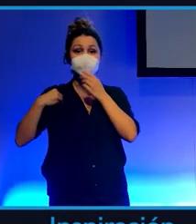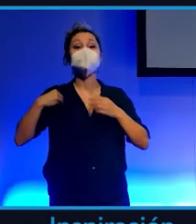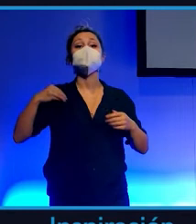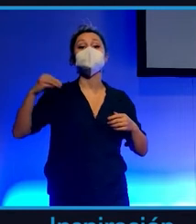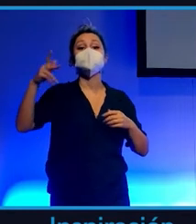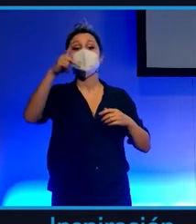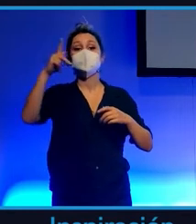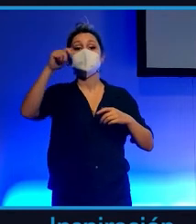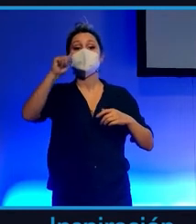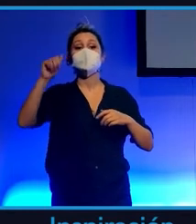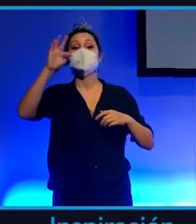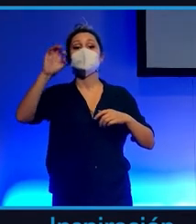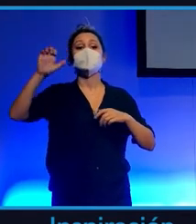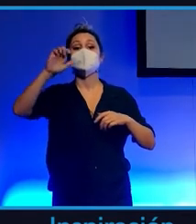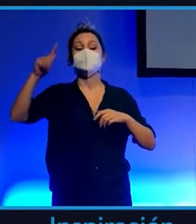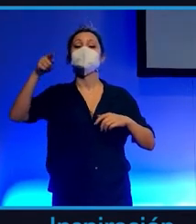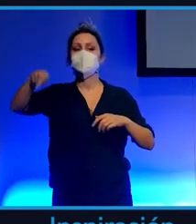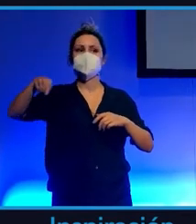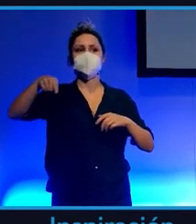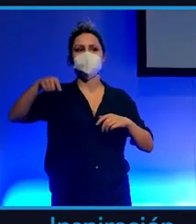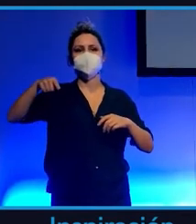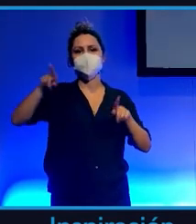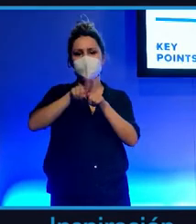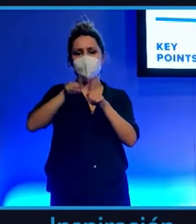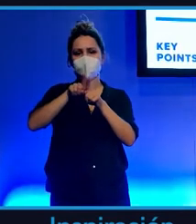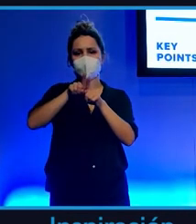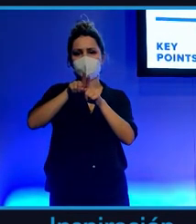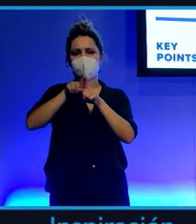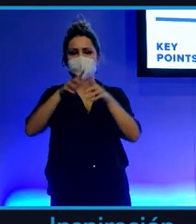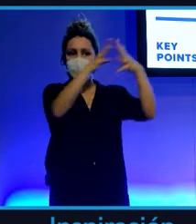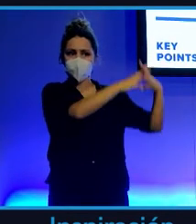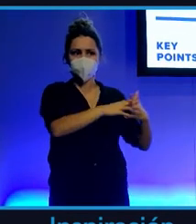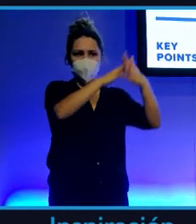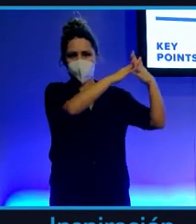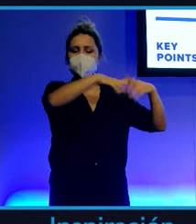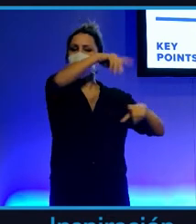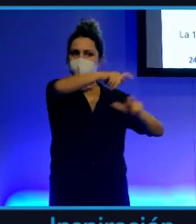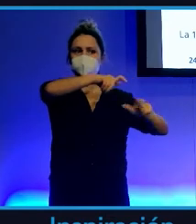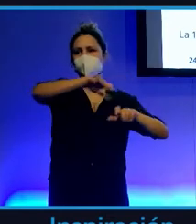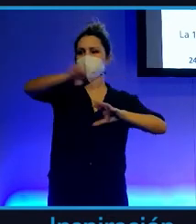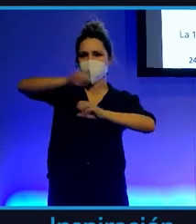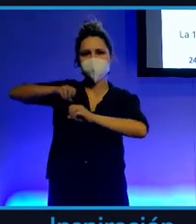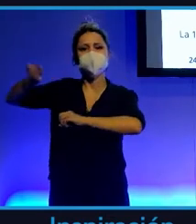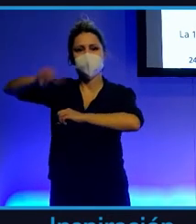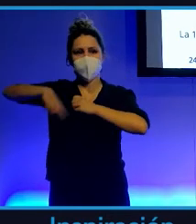mismo de las inversiones, la más famosa en Wall Street. Gente como Soros, Peter Thiel.